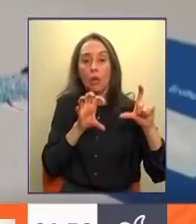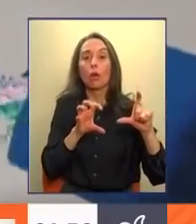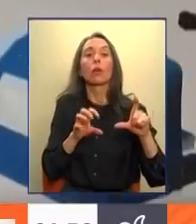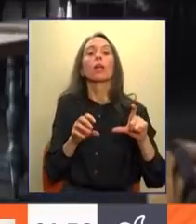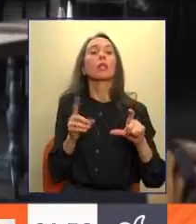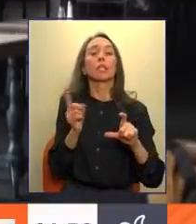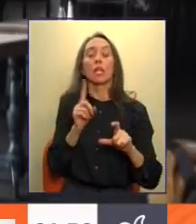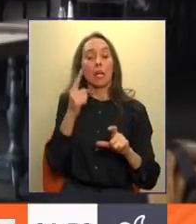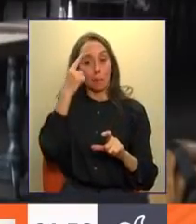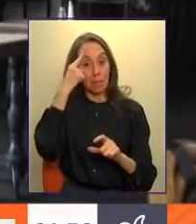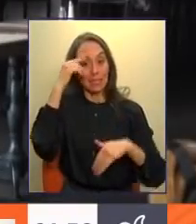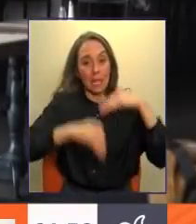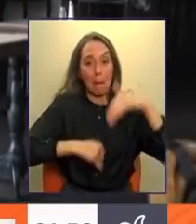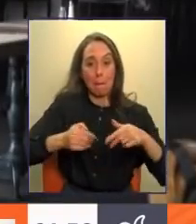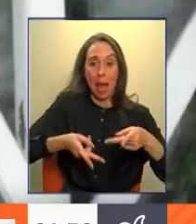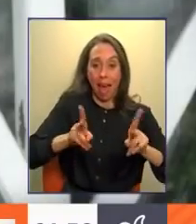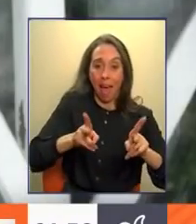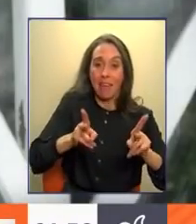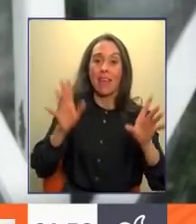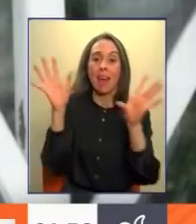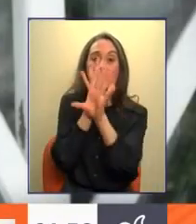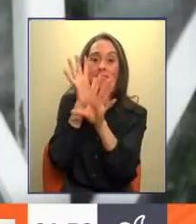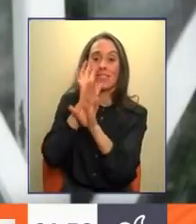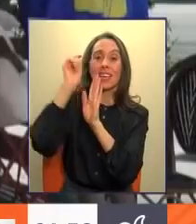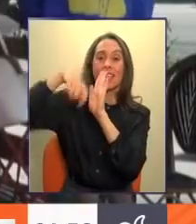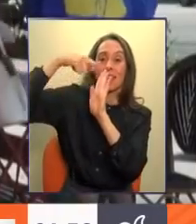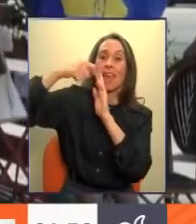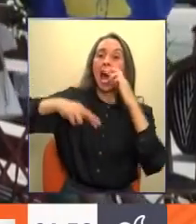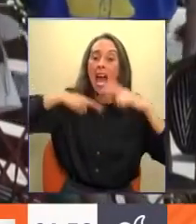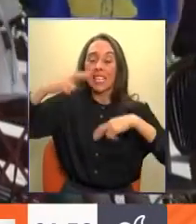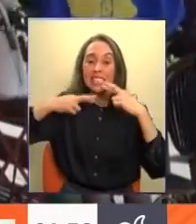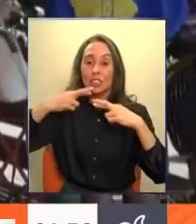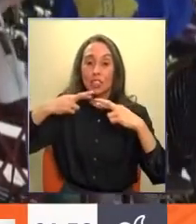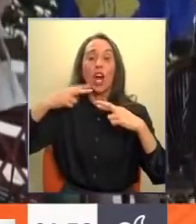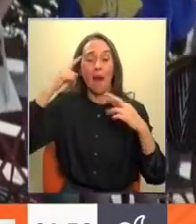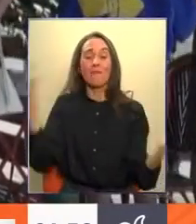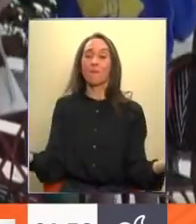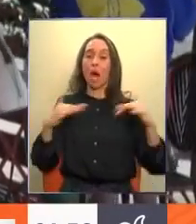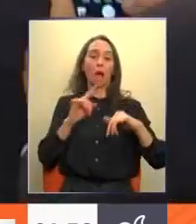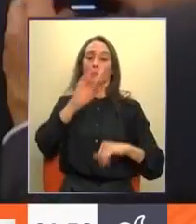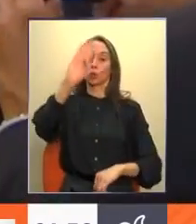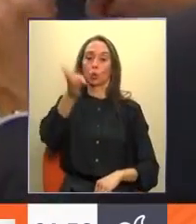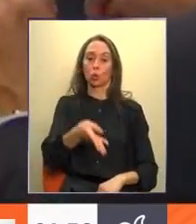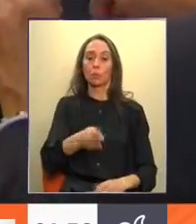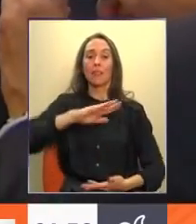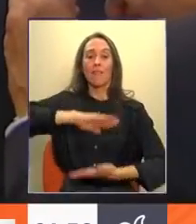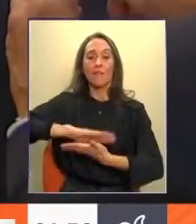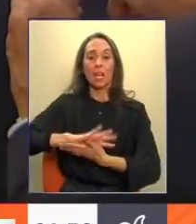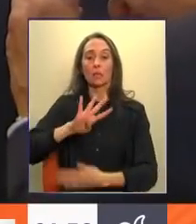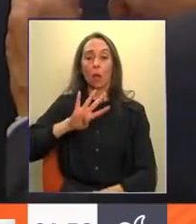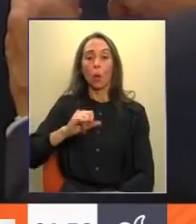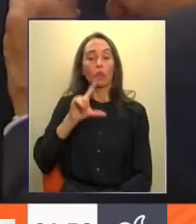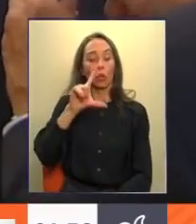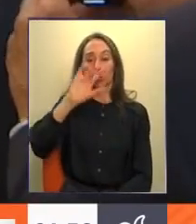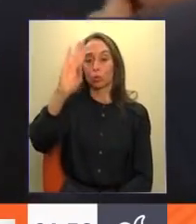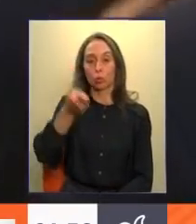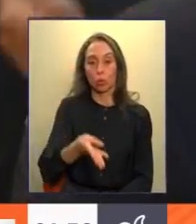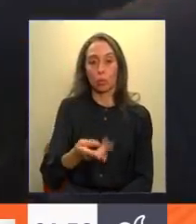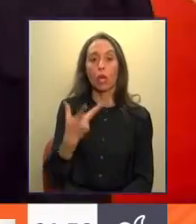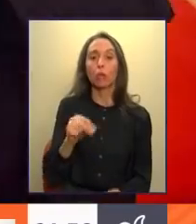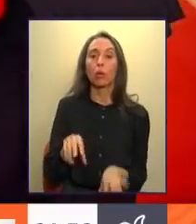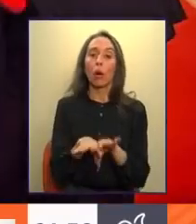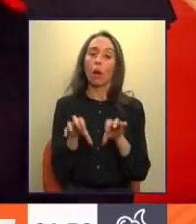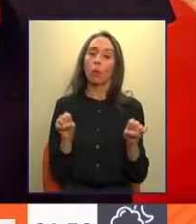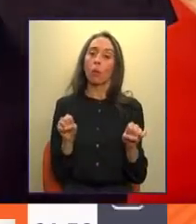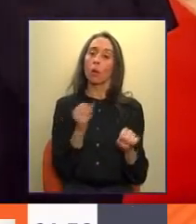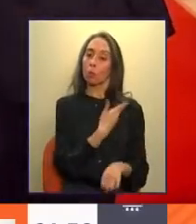apertura de playas, bares, cines o restaurantes y también a las celebraciones del 4 de julio, algo con lo que no está de acuerdo el